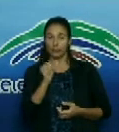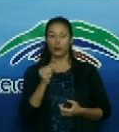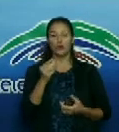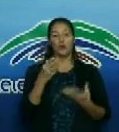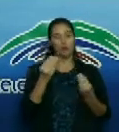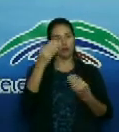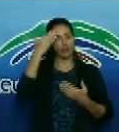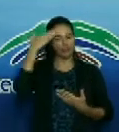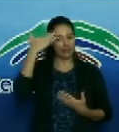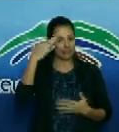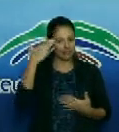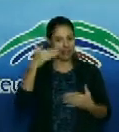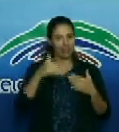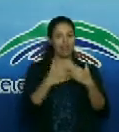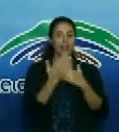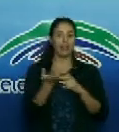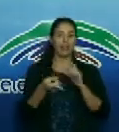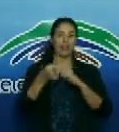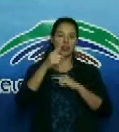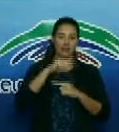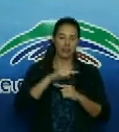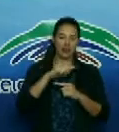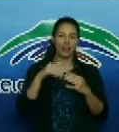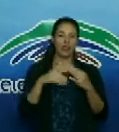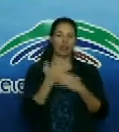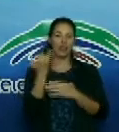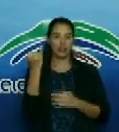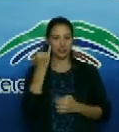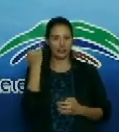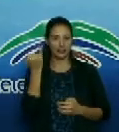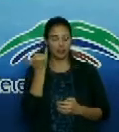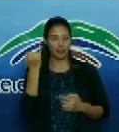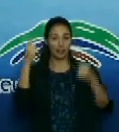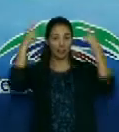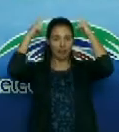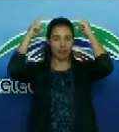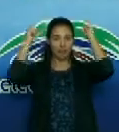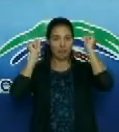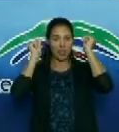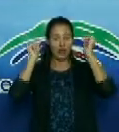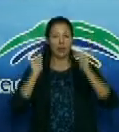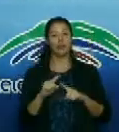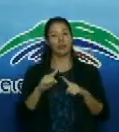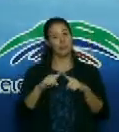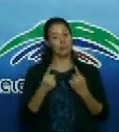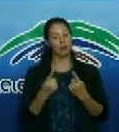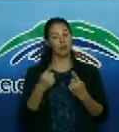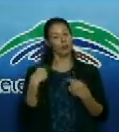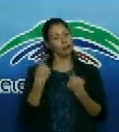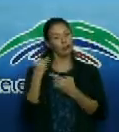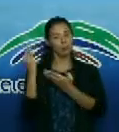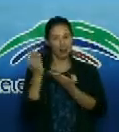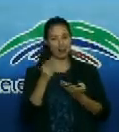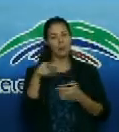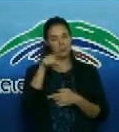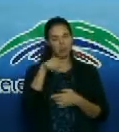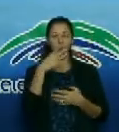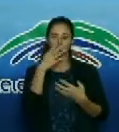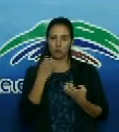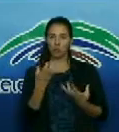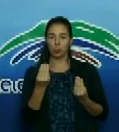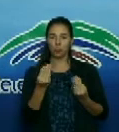felicitación por el día de ayer, día internacional de la enfermería y por acudir a nuestro espacio puntualmente.